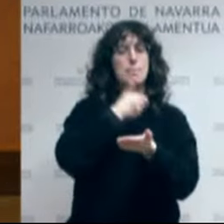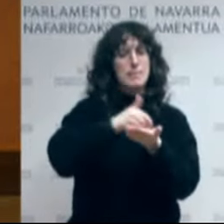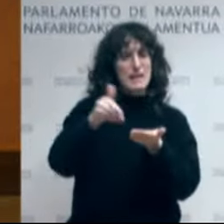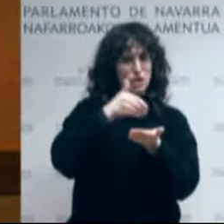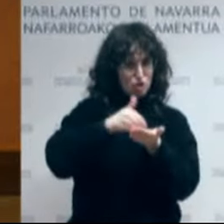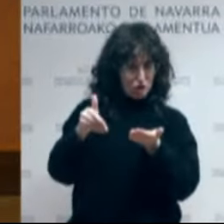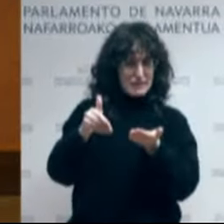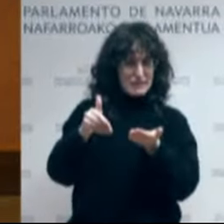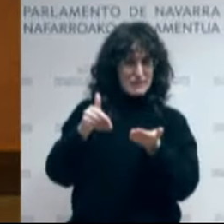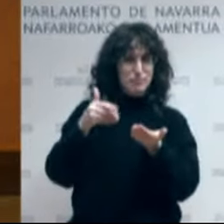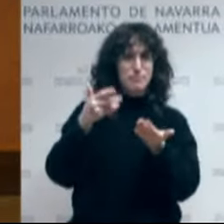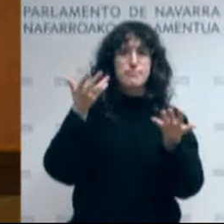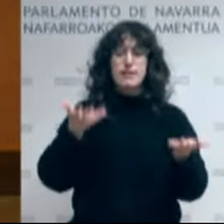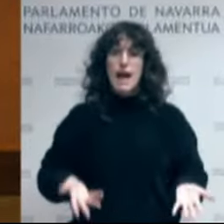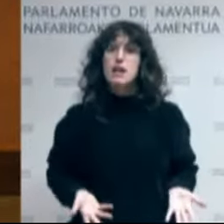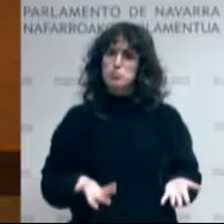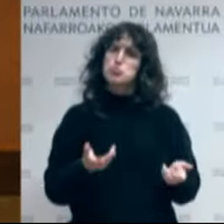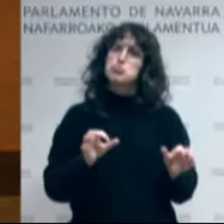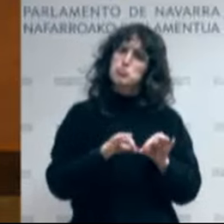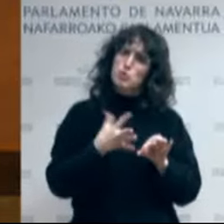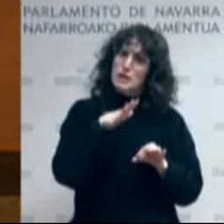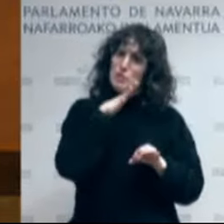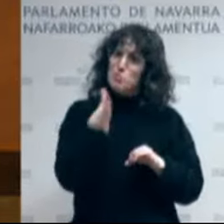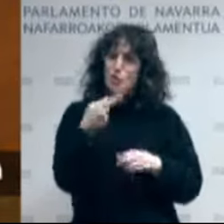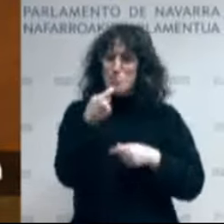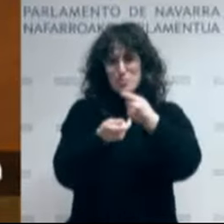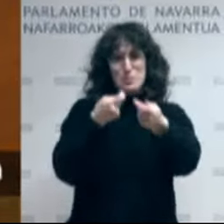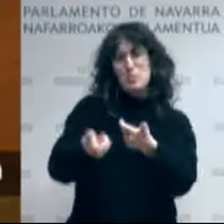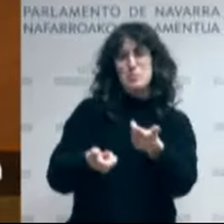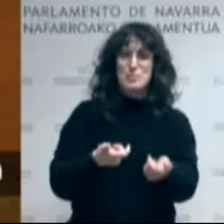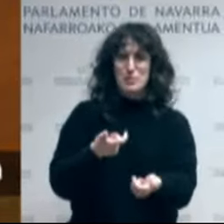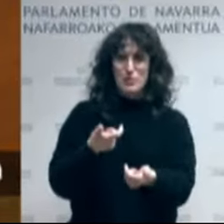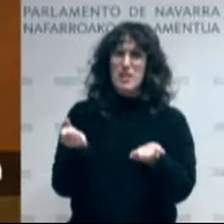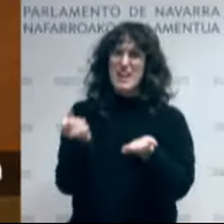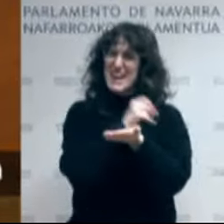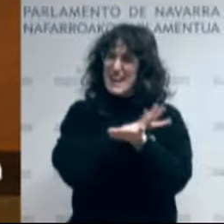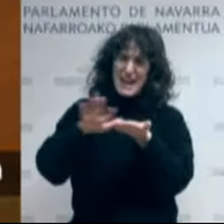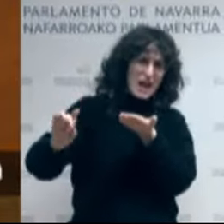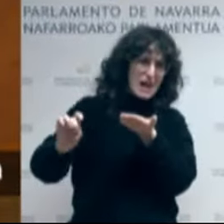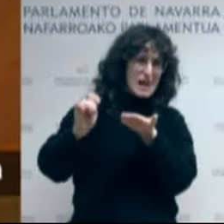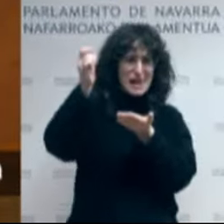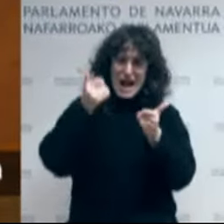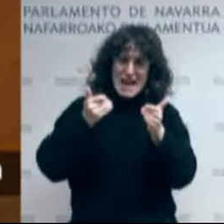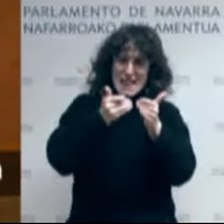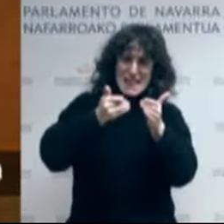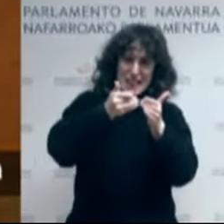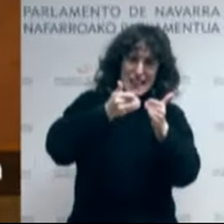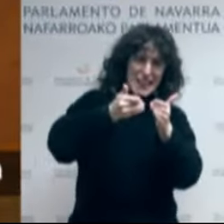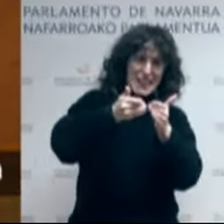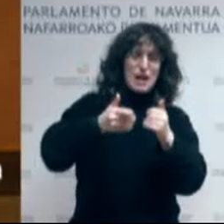zorionez, doakotasunetik gero eta gertuago gaudela. Gainera, beste urte batez,